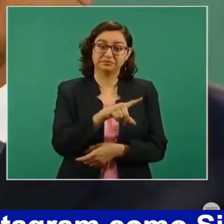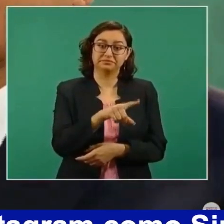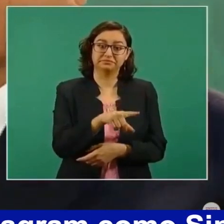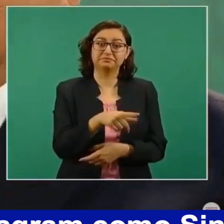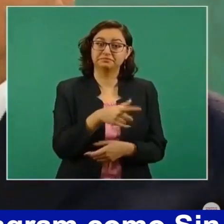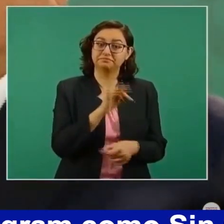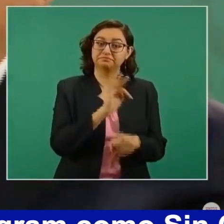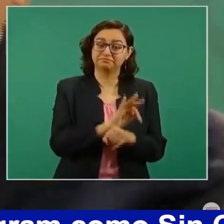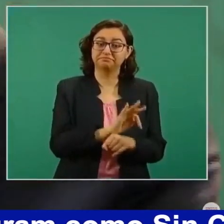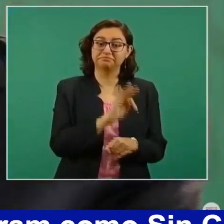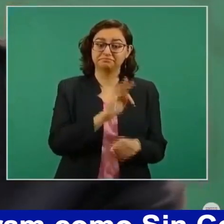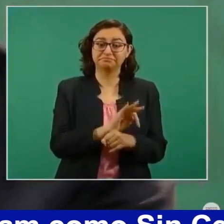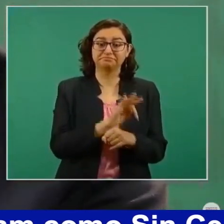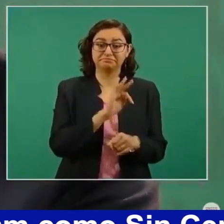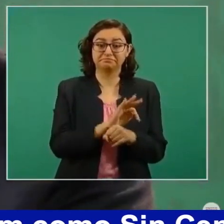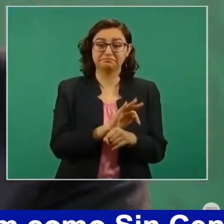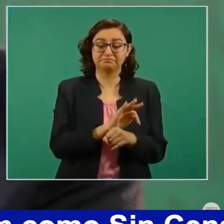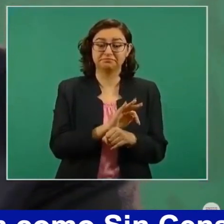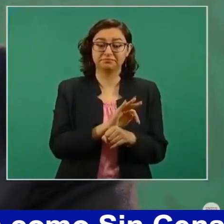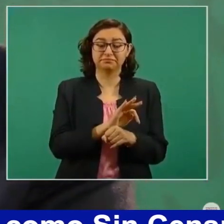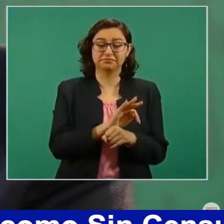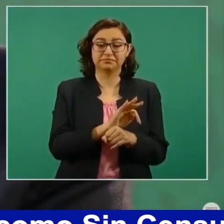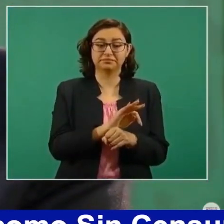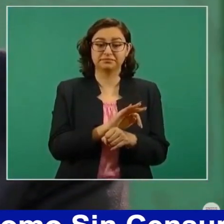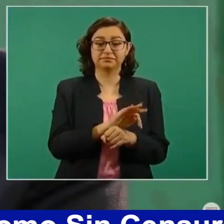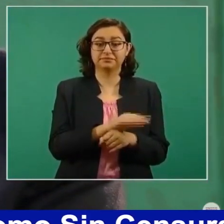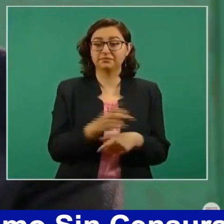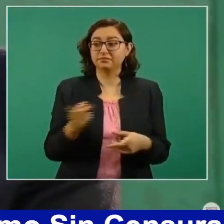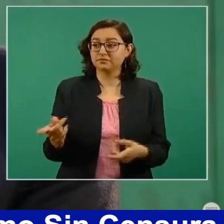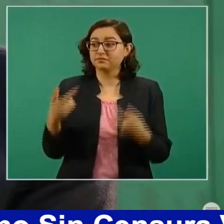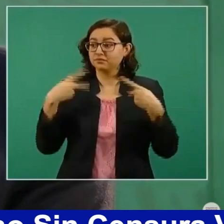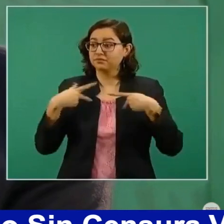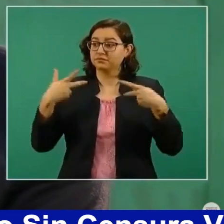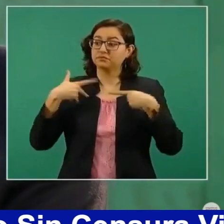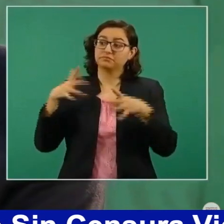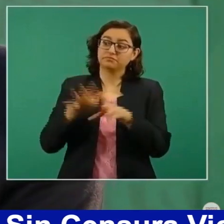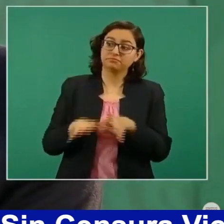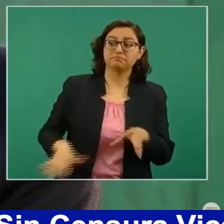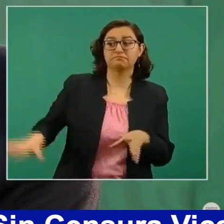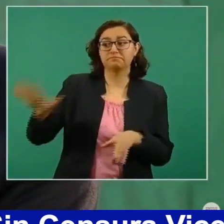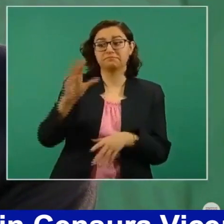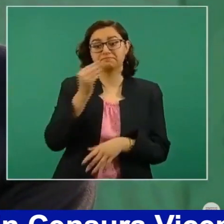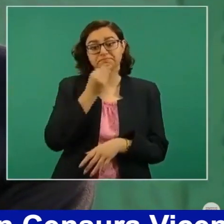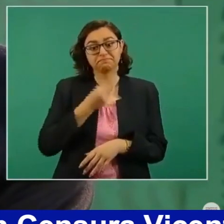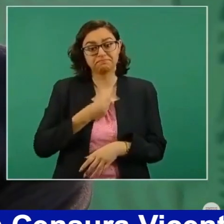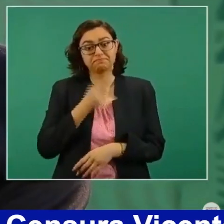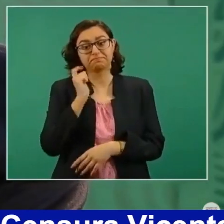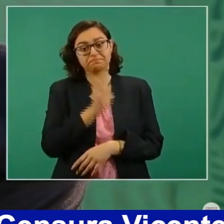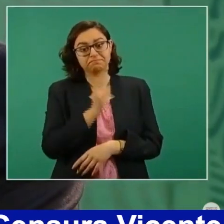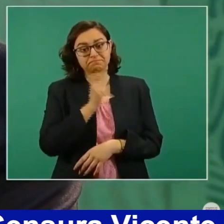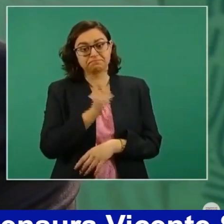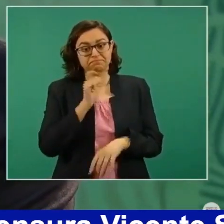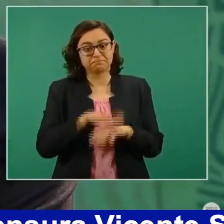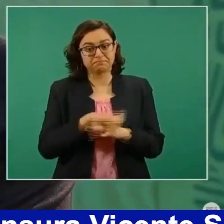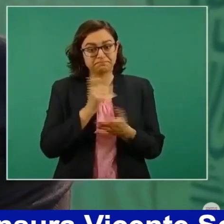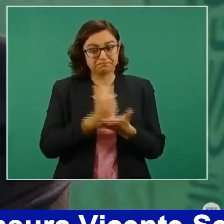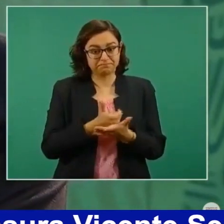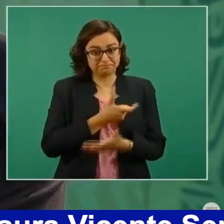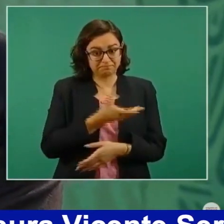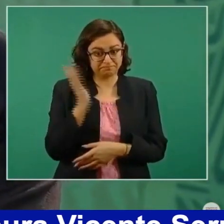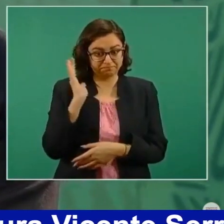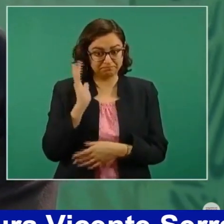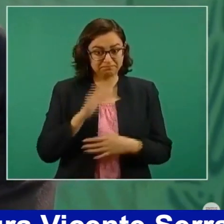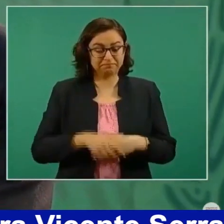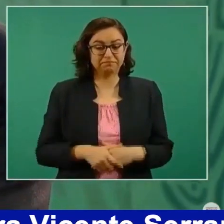a las familias, a los consumidores domésticos.